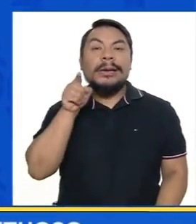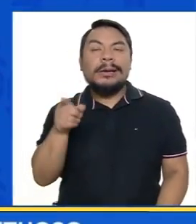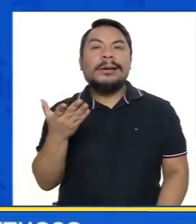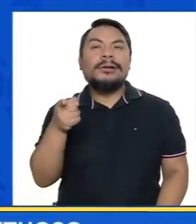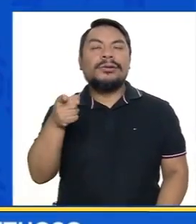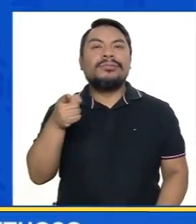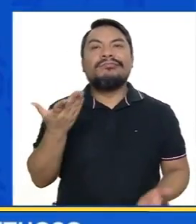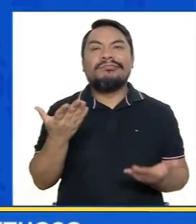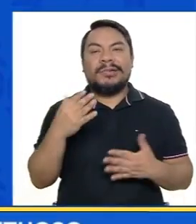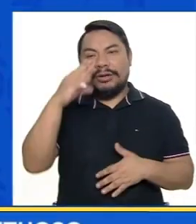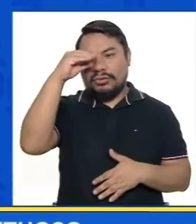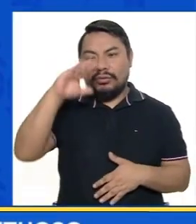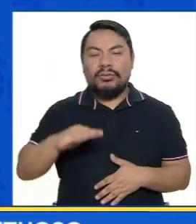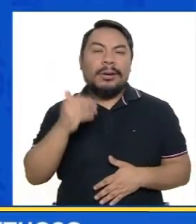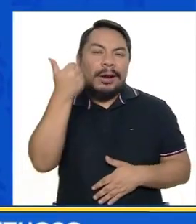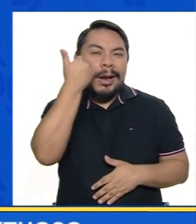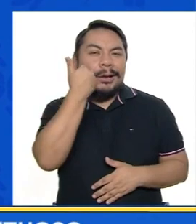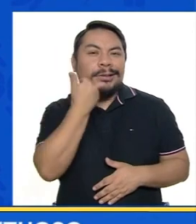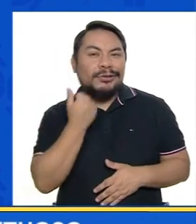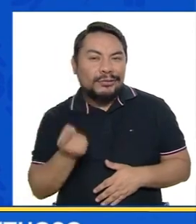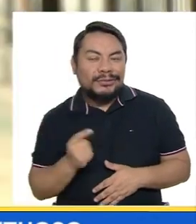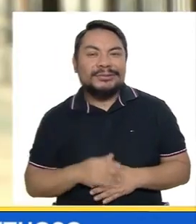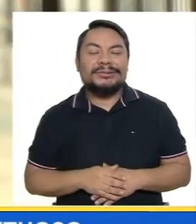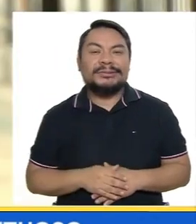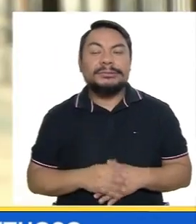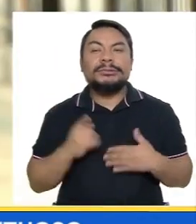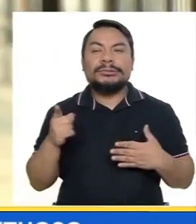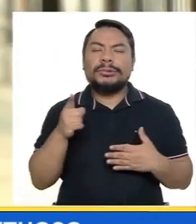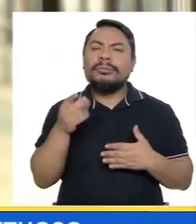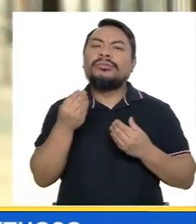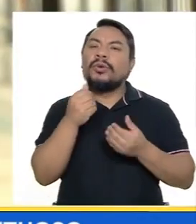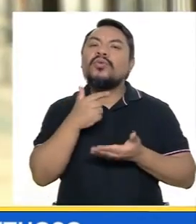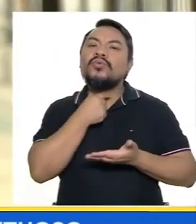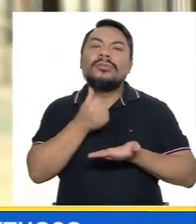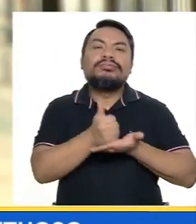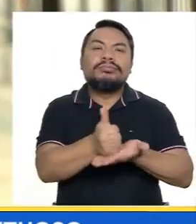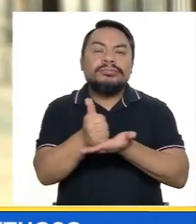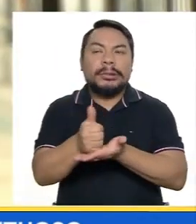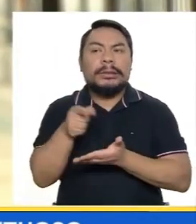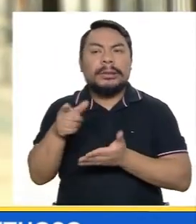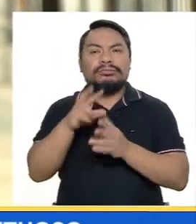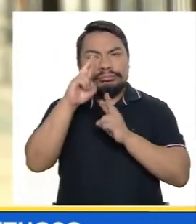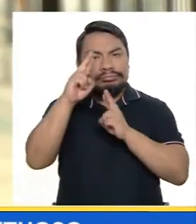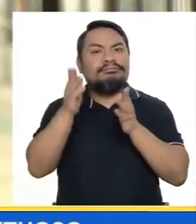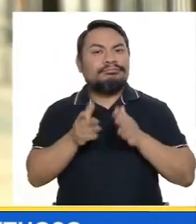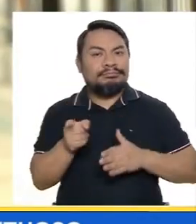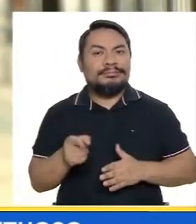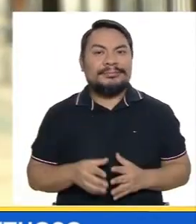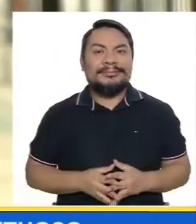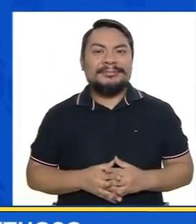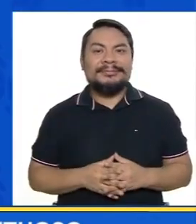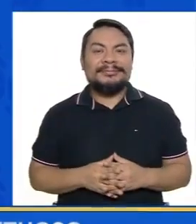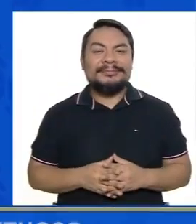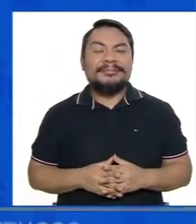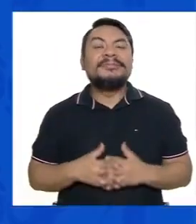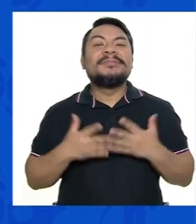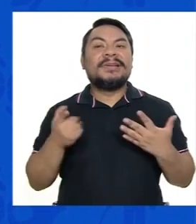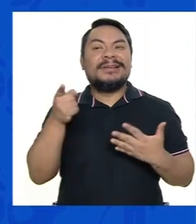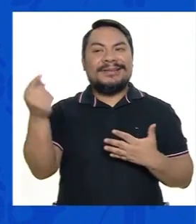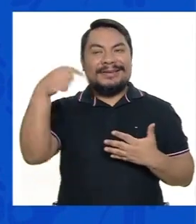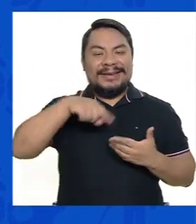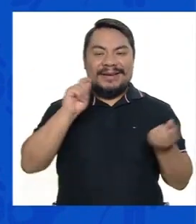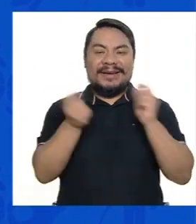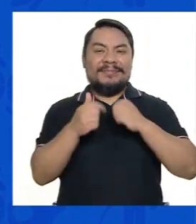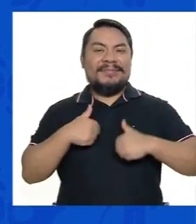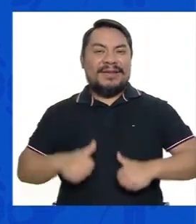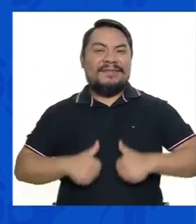Bruno es un niño cariñoso, solidario, respetuoso y